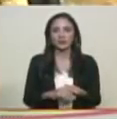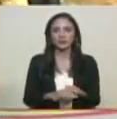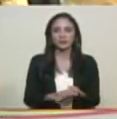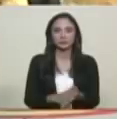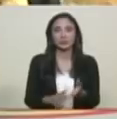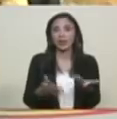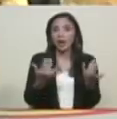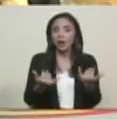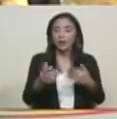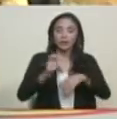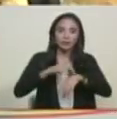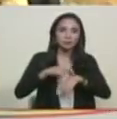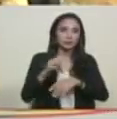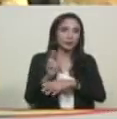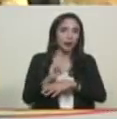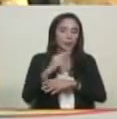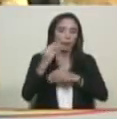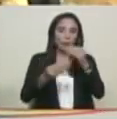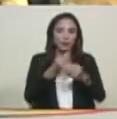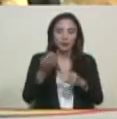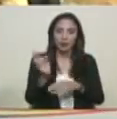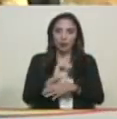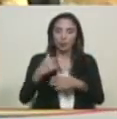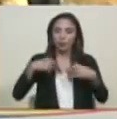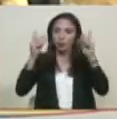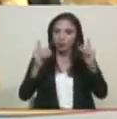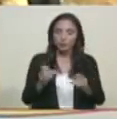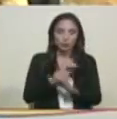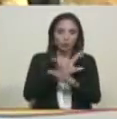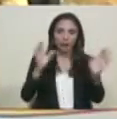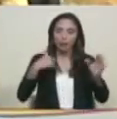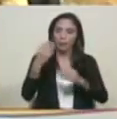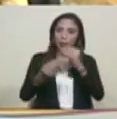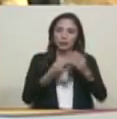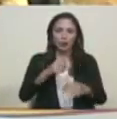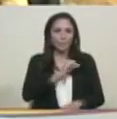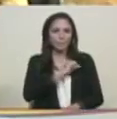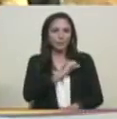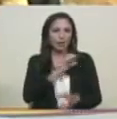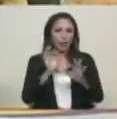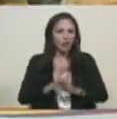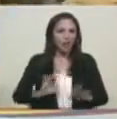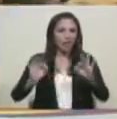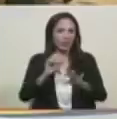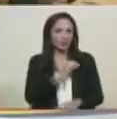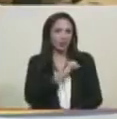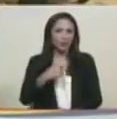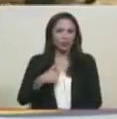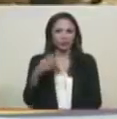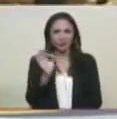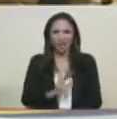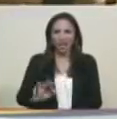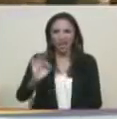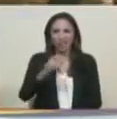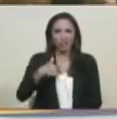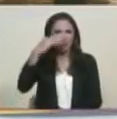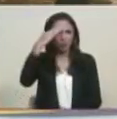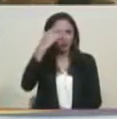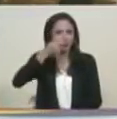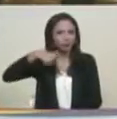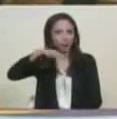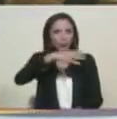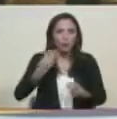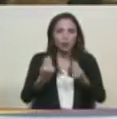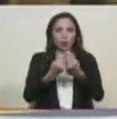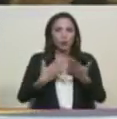Llegó la hora de hacerlo, yo lo voy a hacer. Estoy decidido a hacerlo. No le tengo miedo a nada, ni a nadie. Y sé que el pueblo me